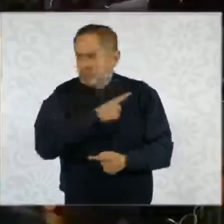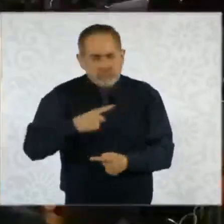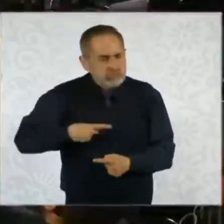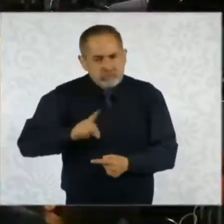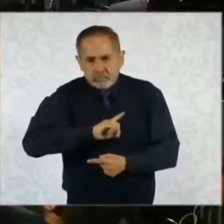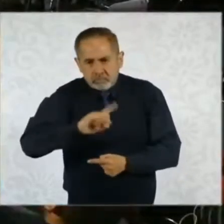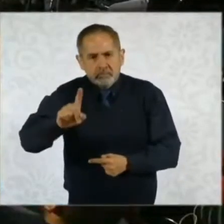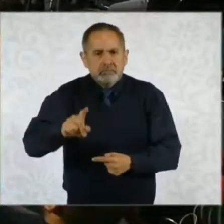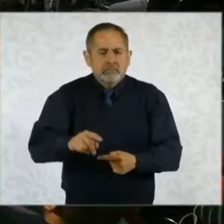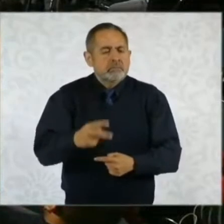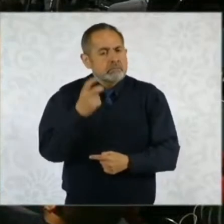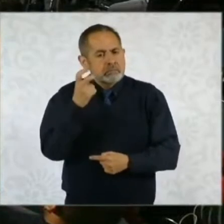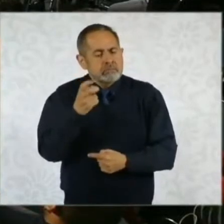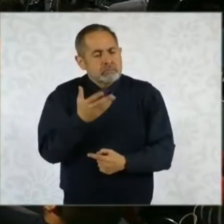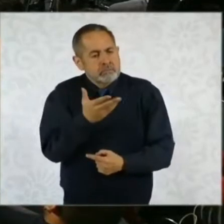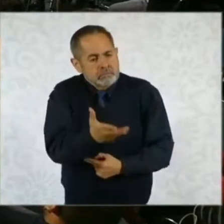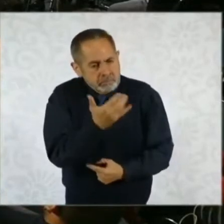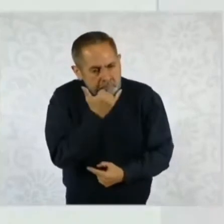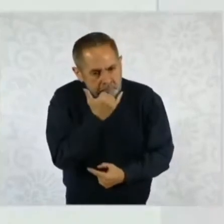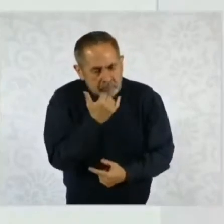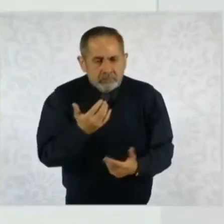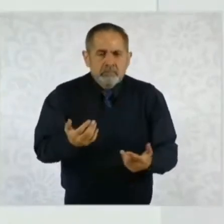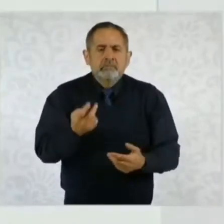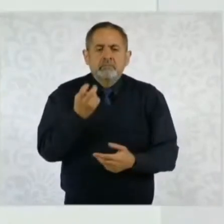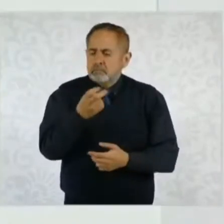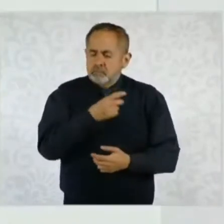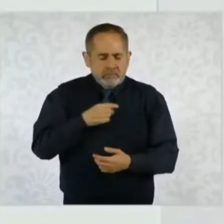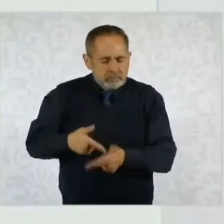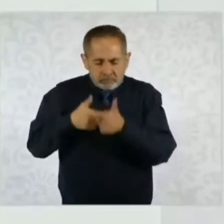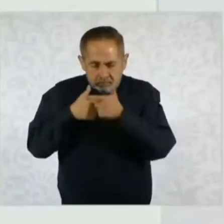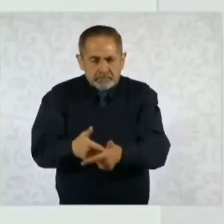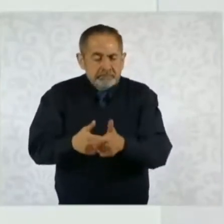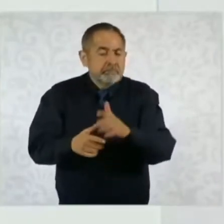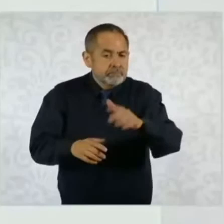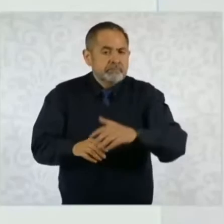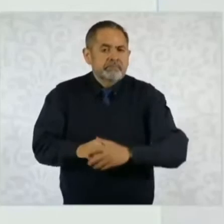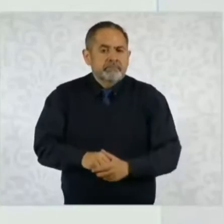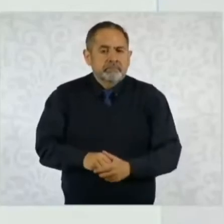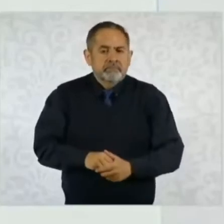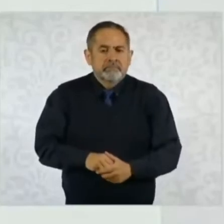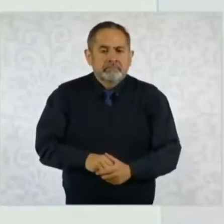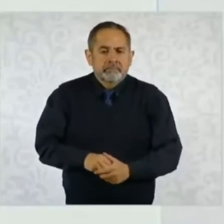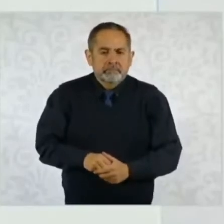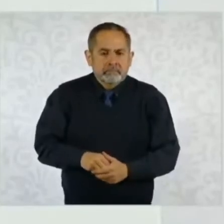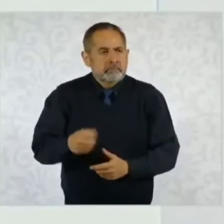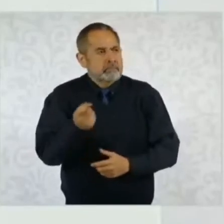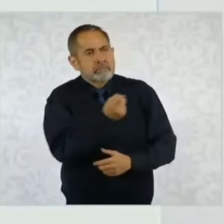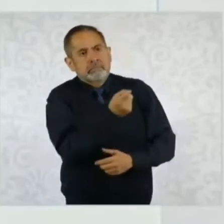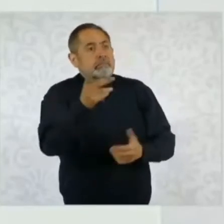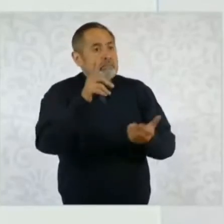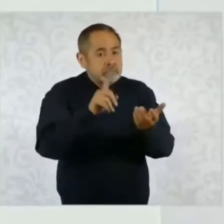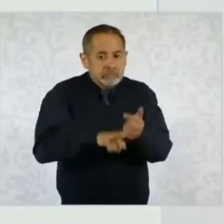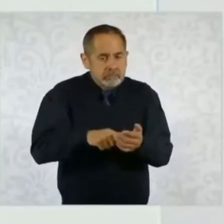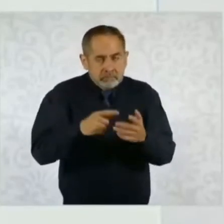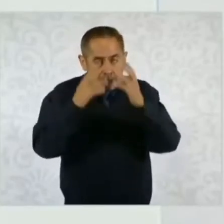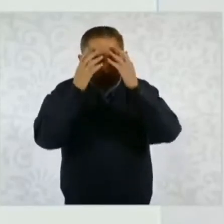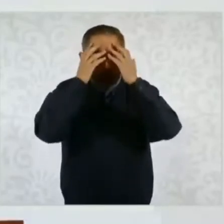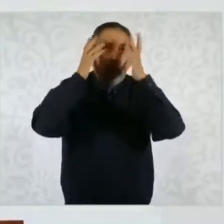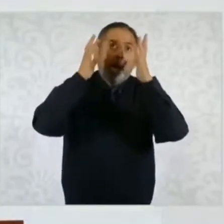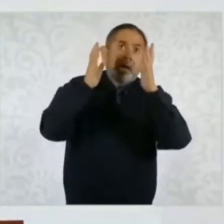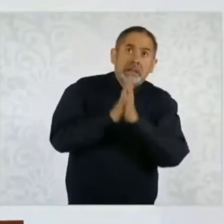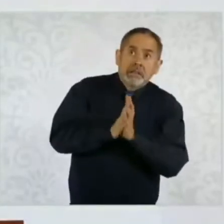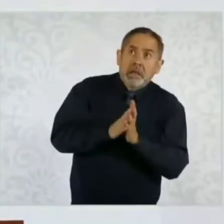Entonces, por eso vamos a seguir insistiendo en ello. Y hay quien dice también, muy preocupado, muy preocupado, muy